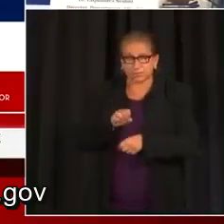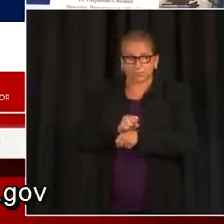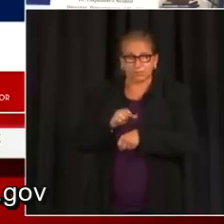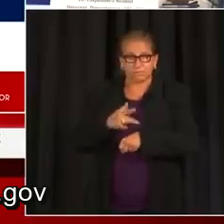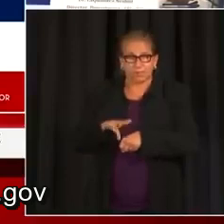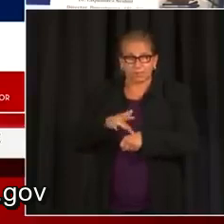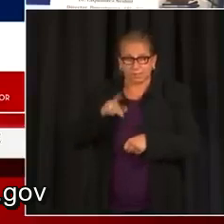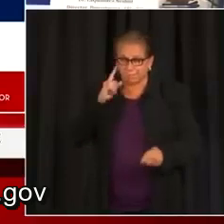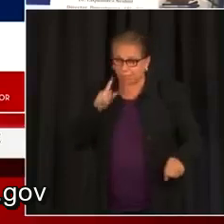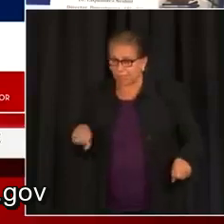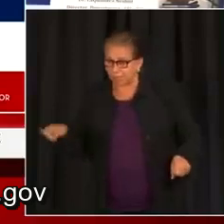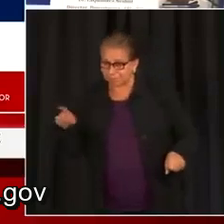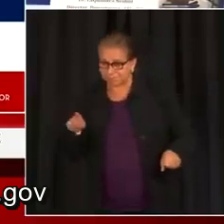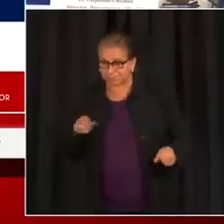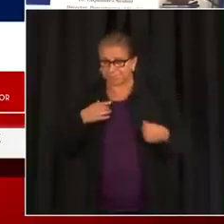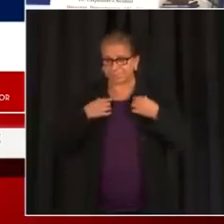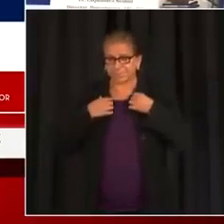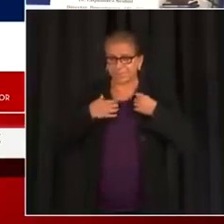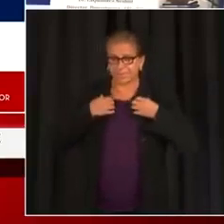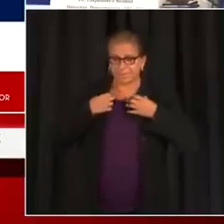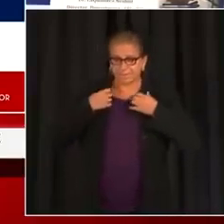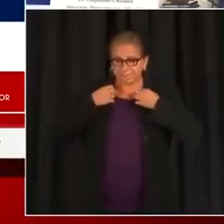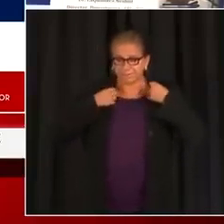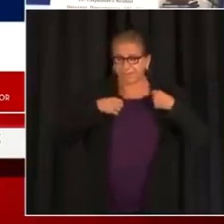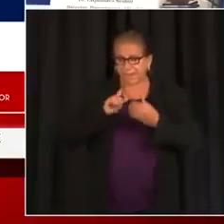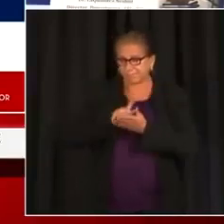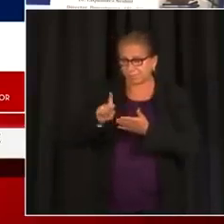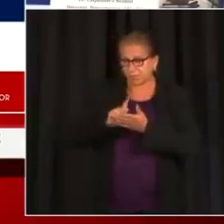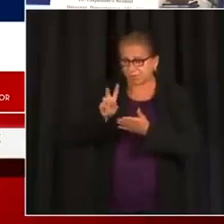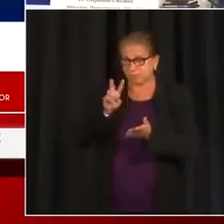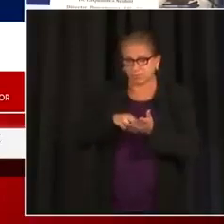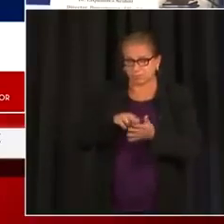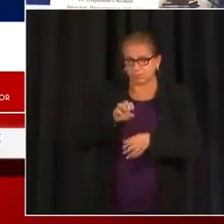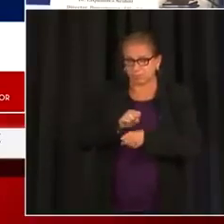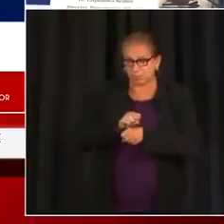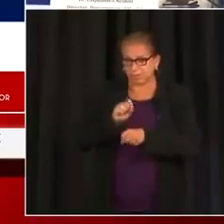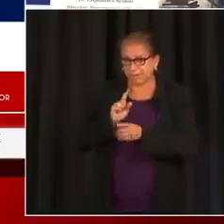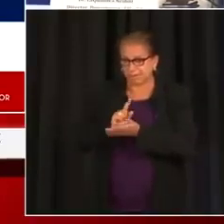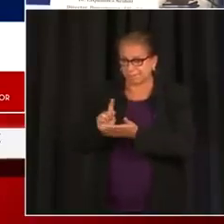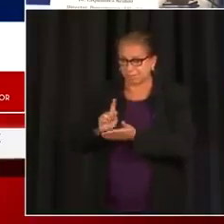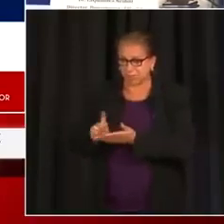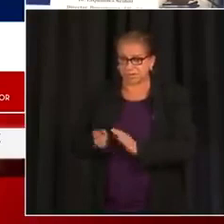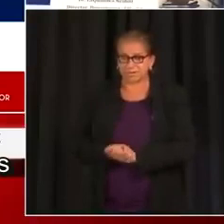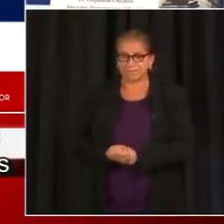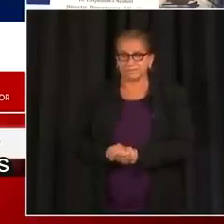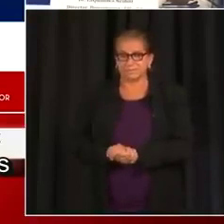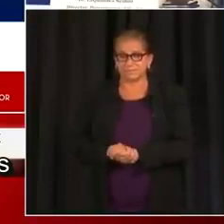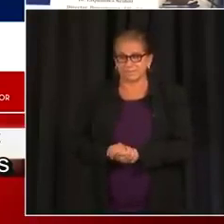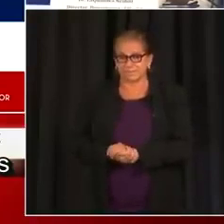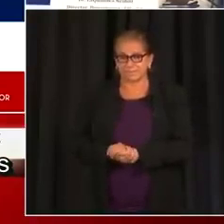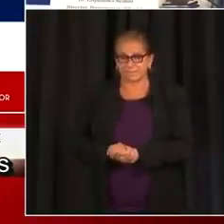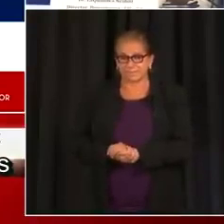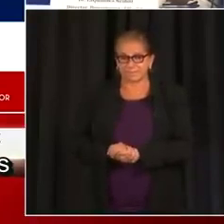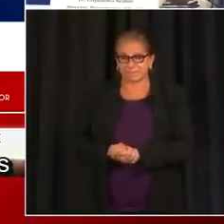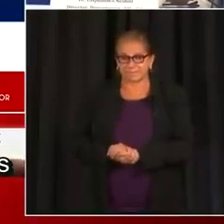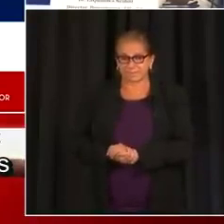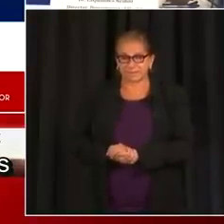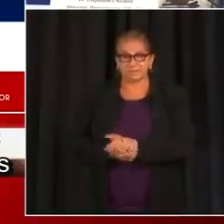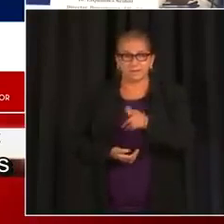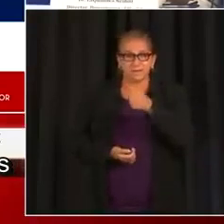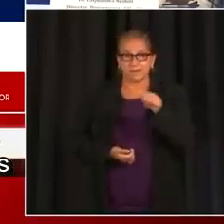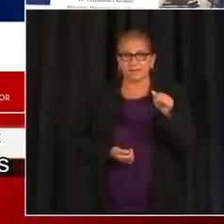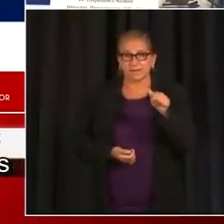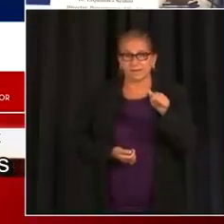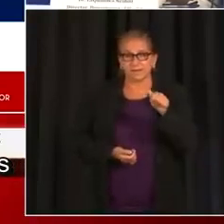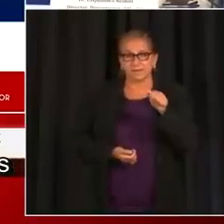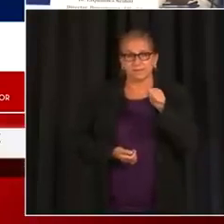portal vaccinate.ds.gov. Ahora, los proveedores de salud van a estar participando en el portal y van a tener más oportunidades para que